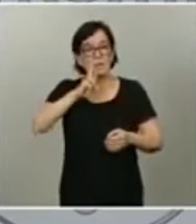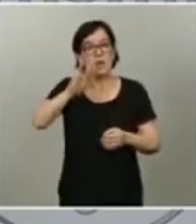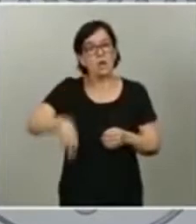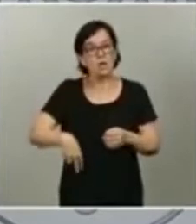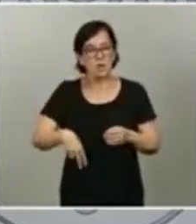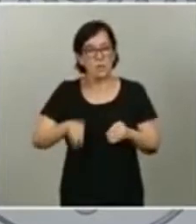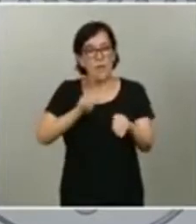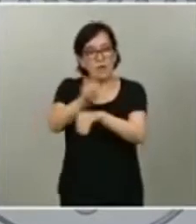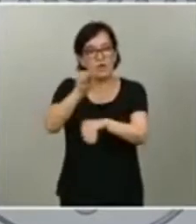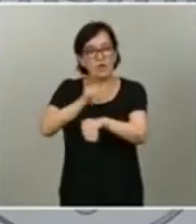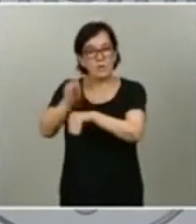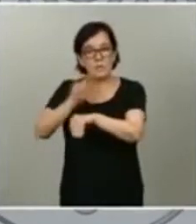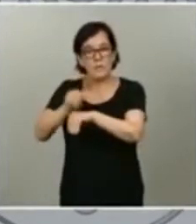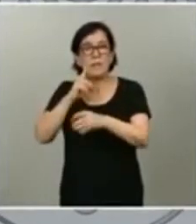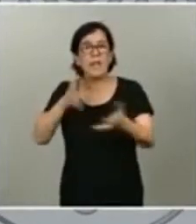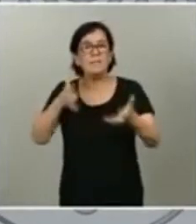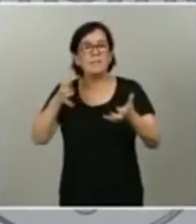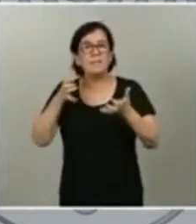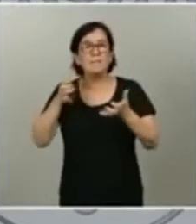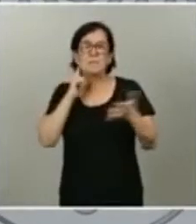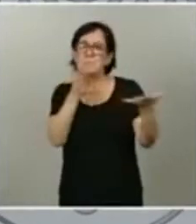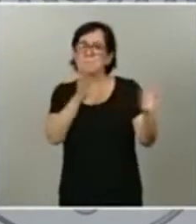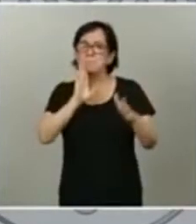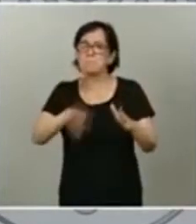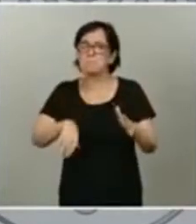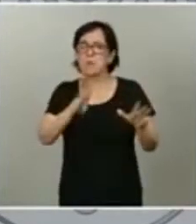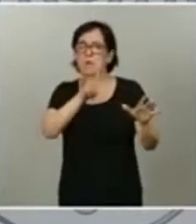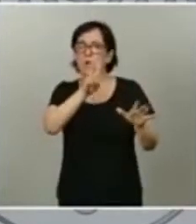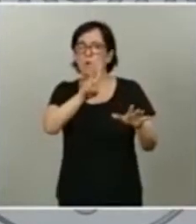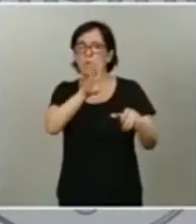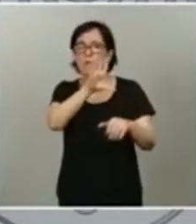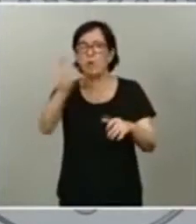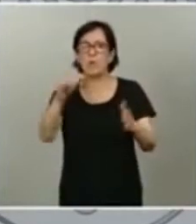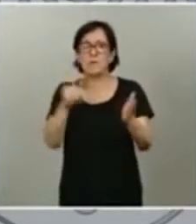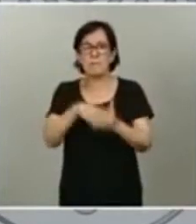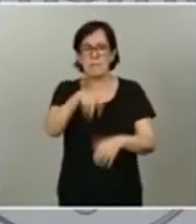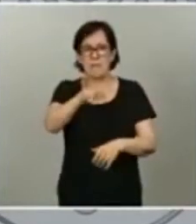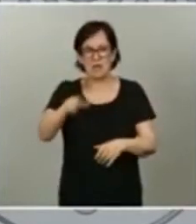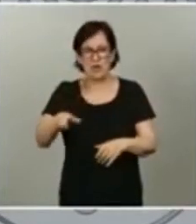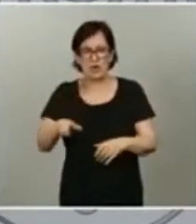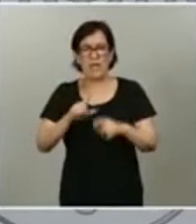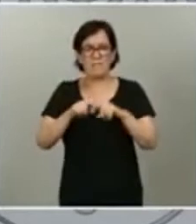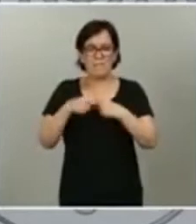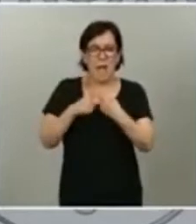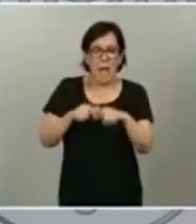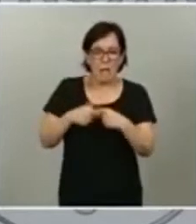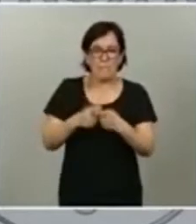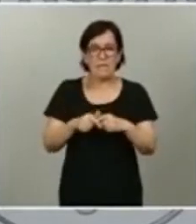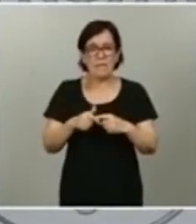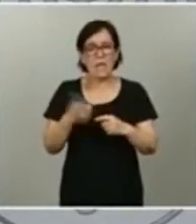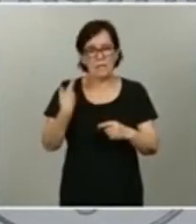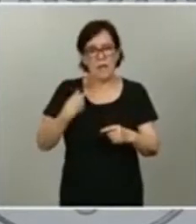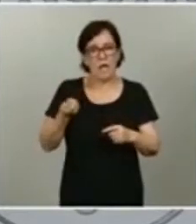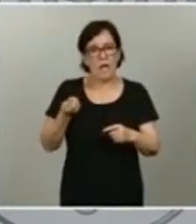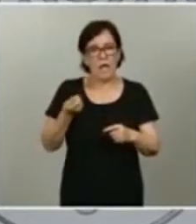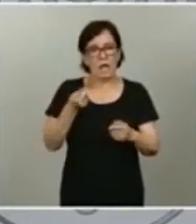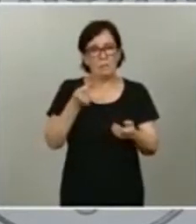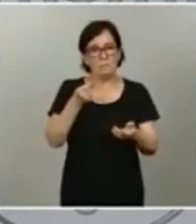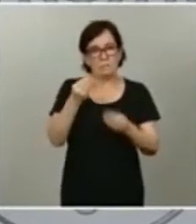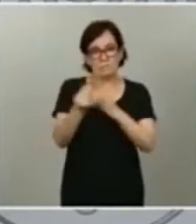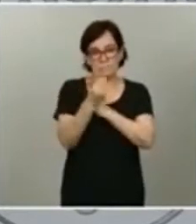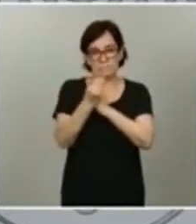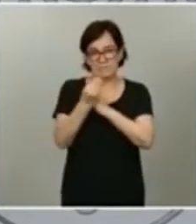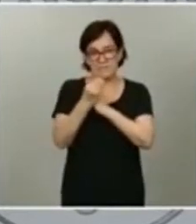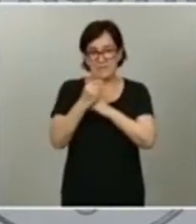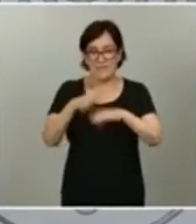van a beneficiar a en torno a 250.000 personas, familias que recibían ya la asignación de menor a cargo